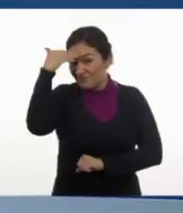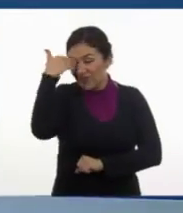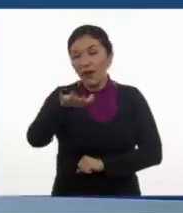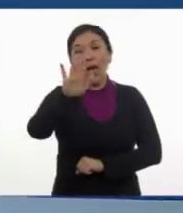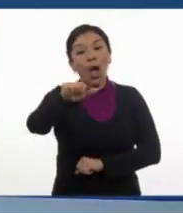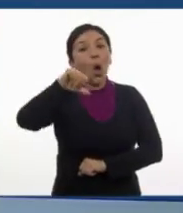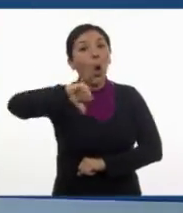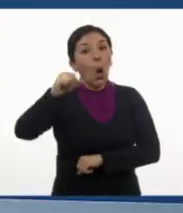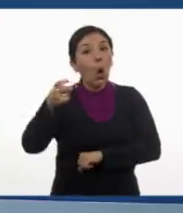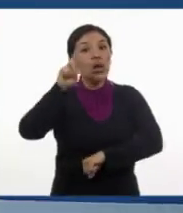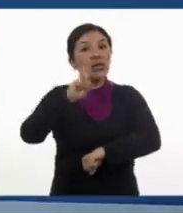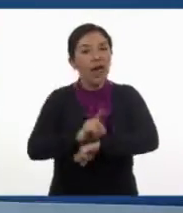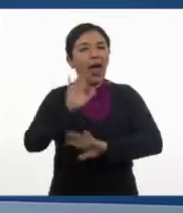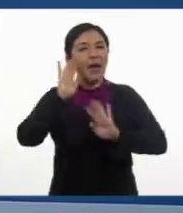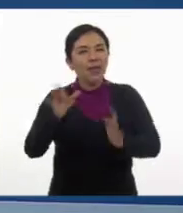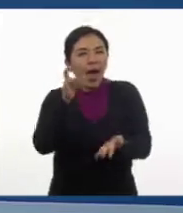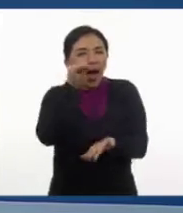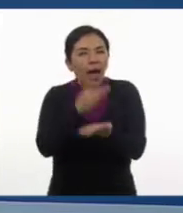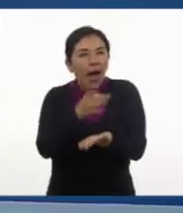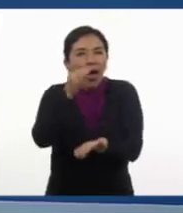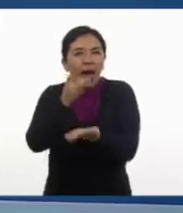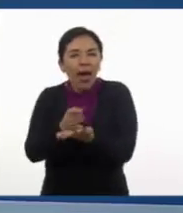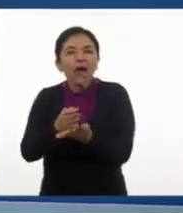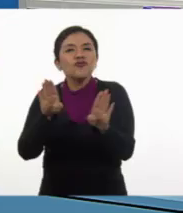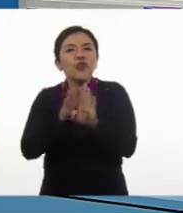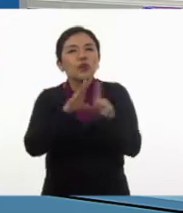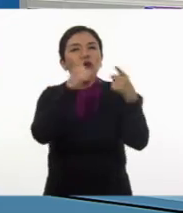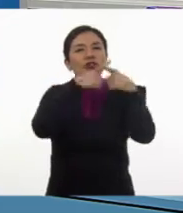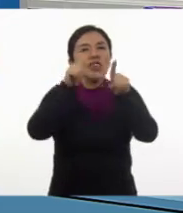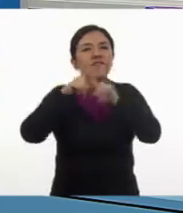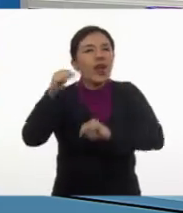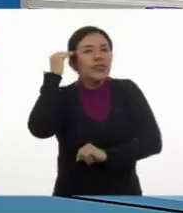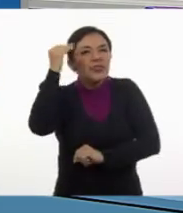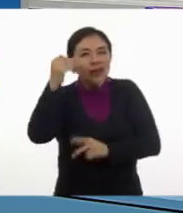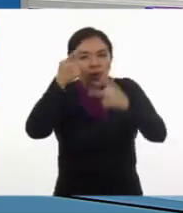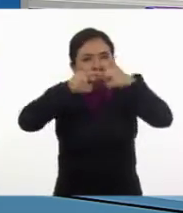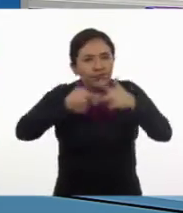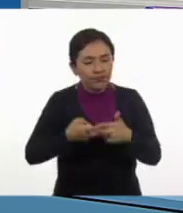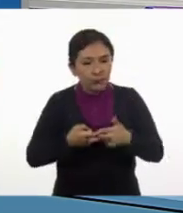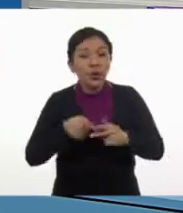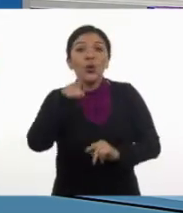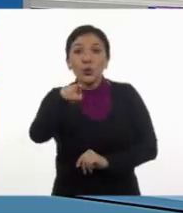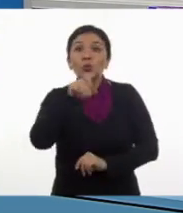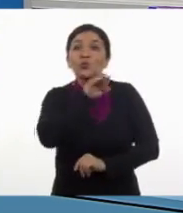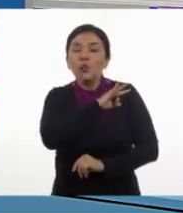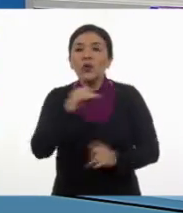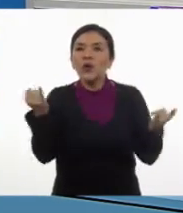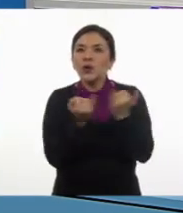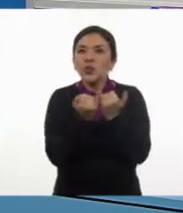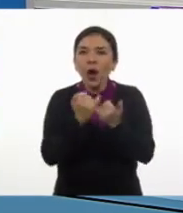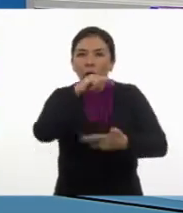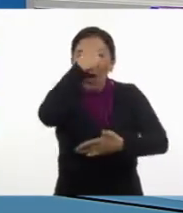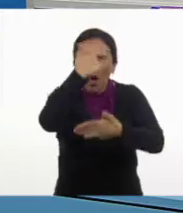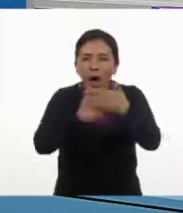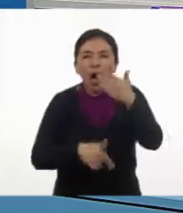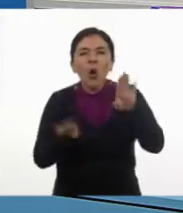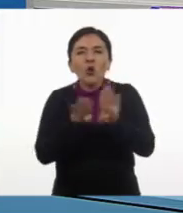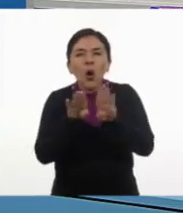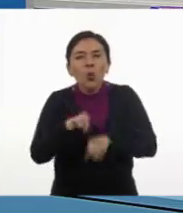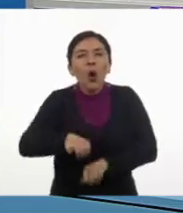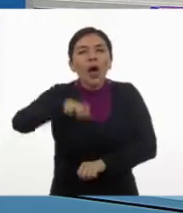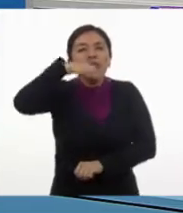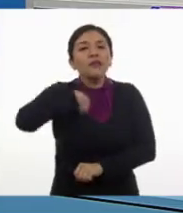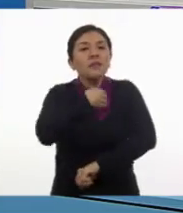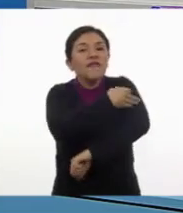de hoy, logramos identificar diferentes unidades de tiempo. Además, logramos calcular la edad de los